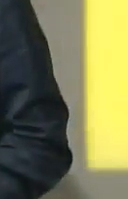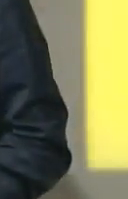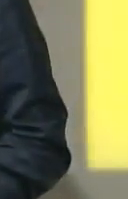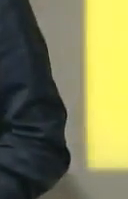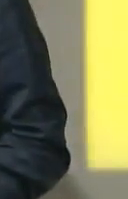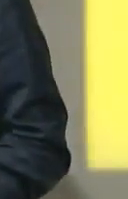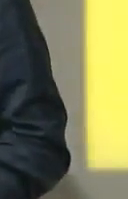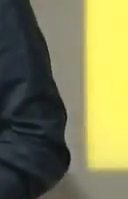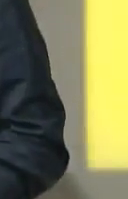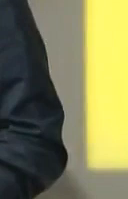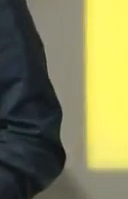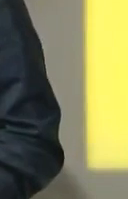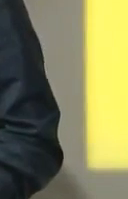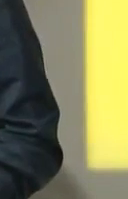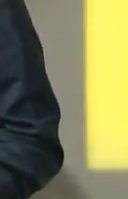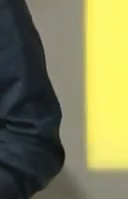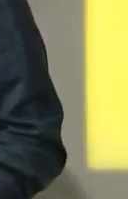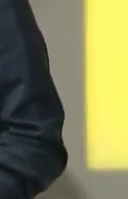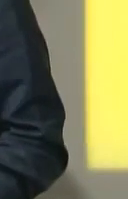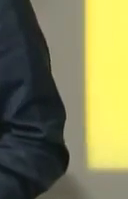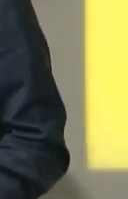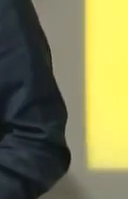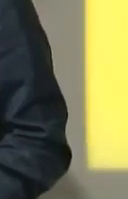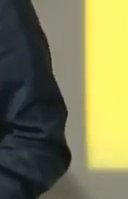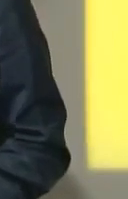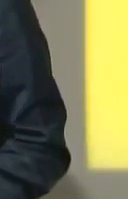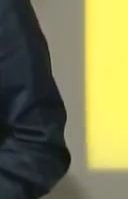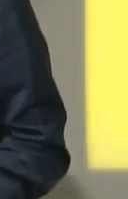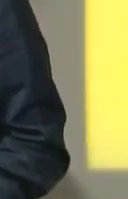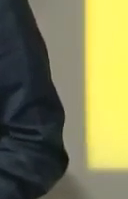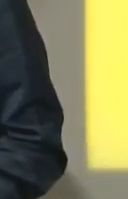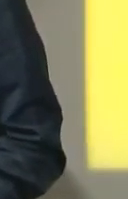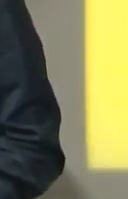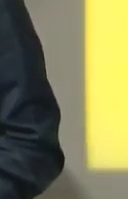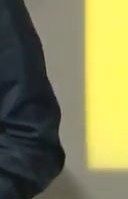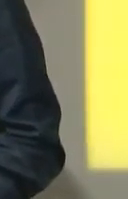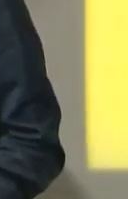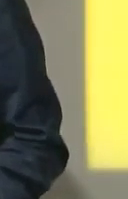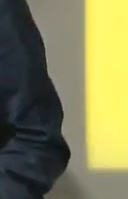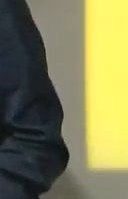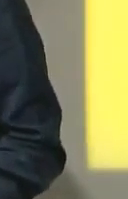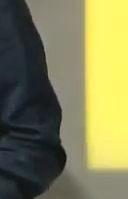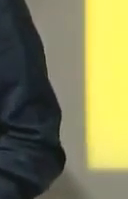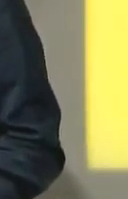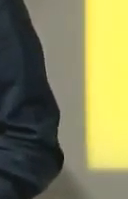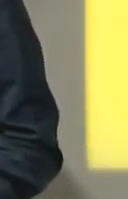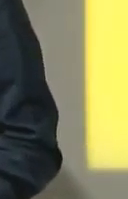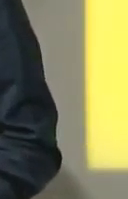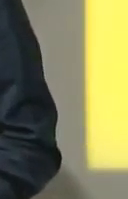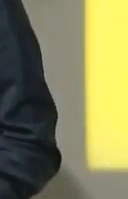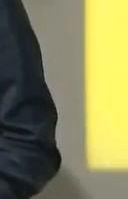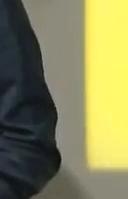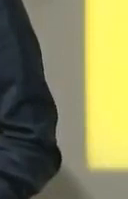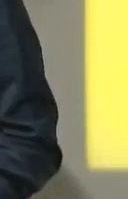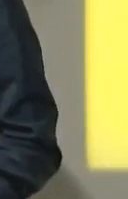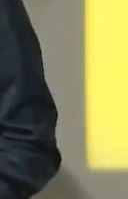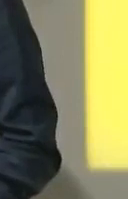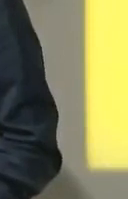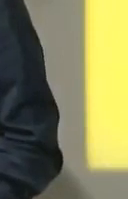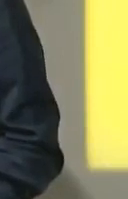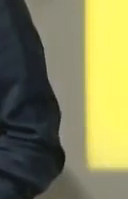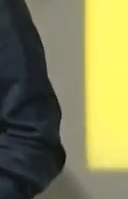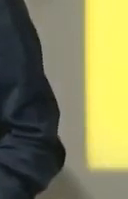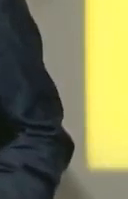Gracias a Maizber Patricia Bolívar por la cobertura de esta actividad presidencial con el jefe de Estado venezolano Nicolás